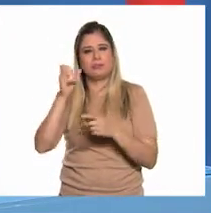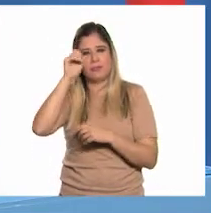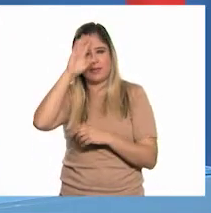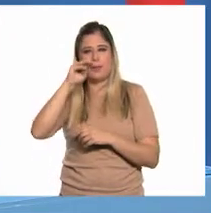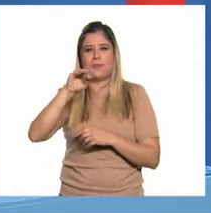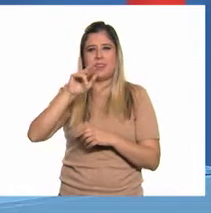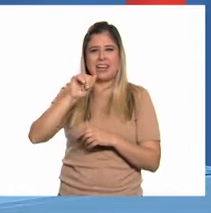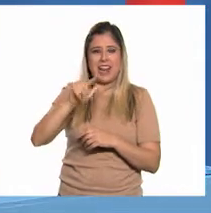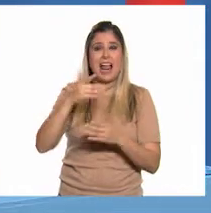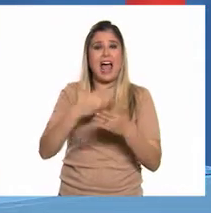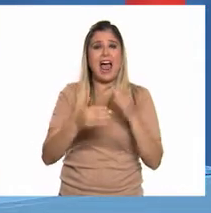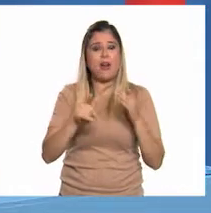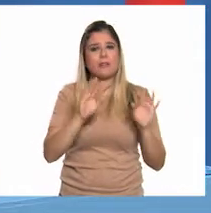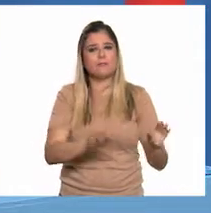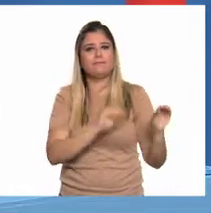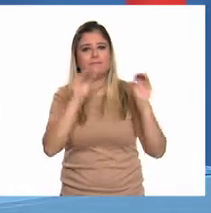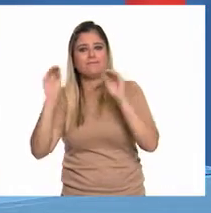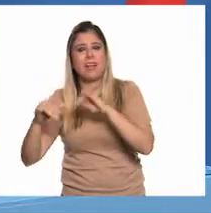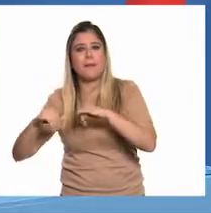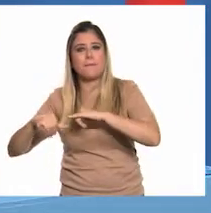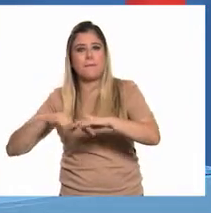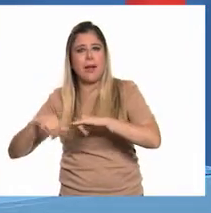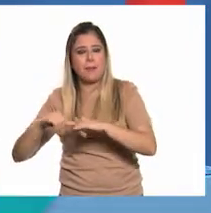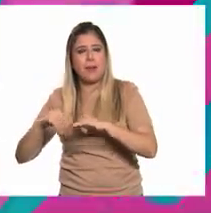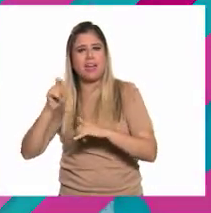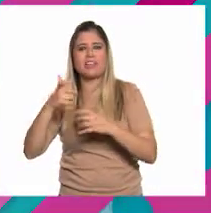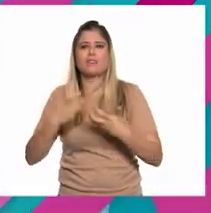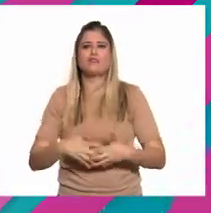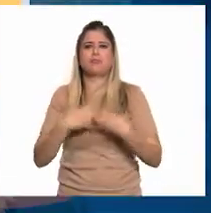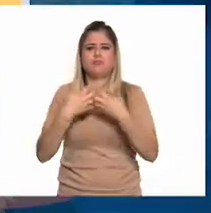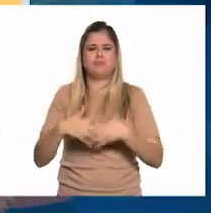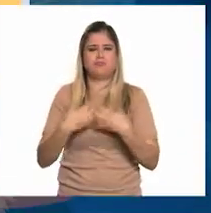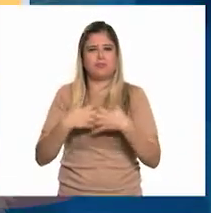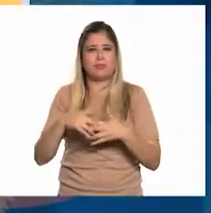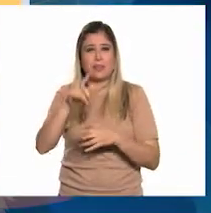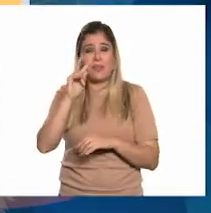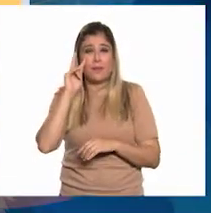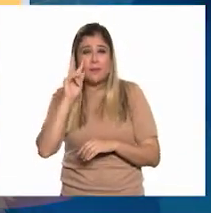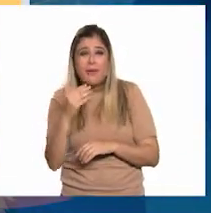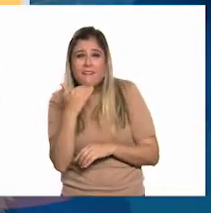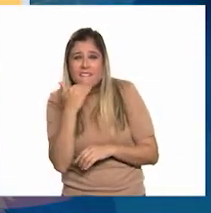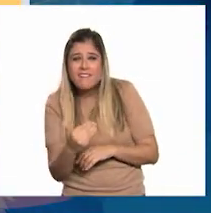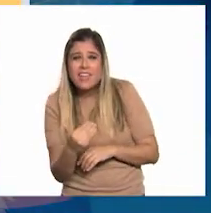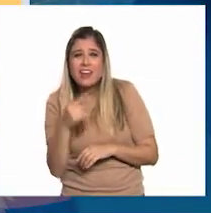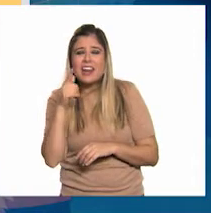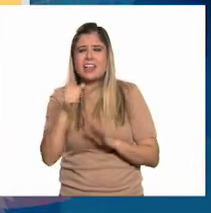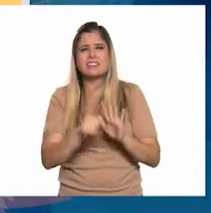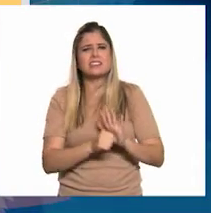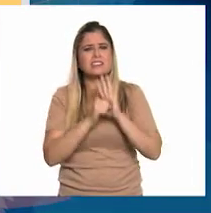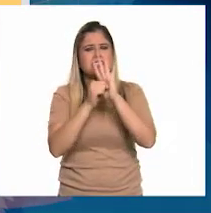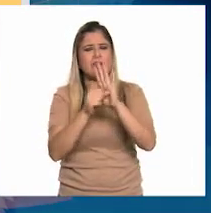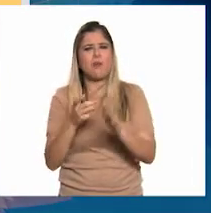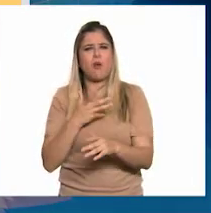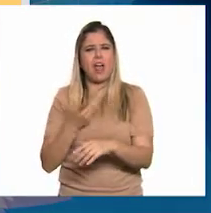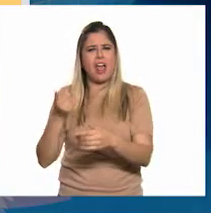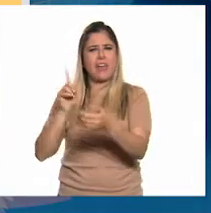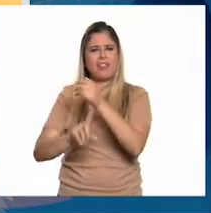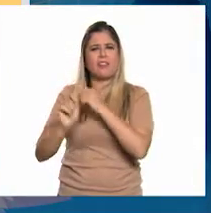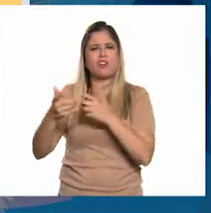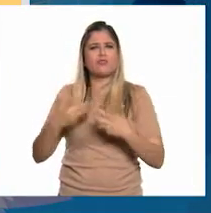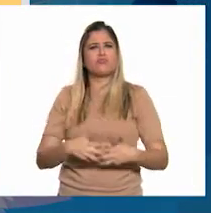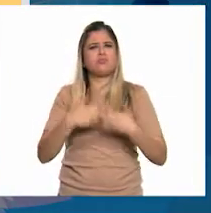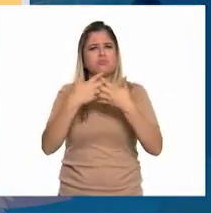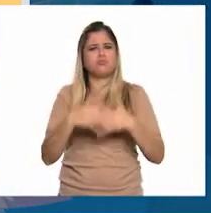Trasladémonos ahora al mapa de la industria. Observen el símbolo que corresponde a la industria